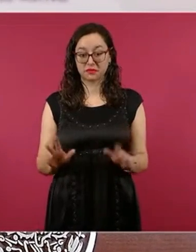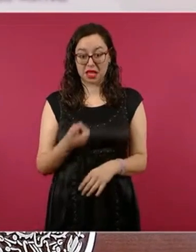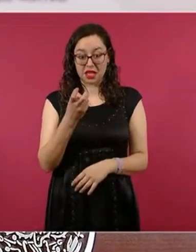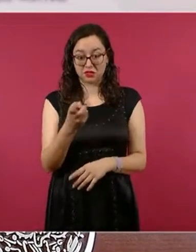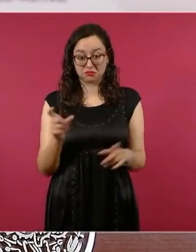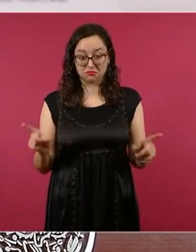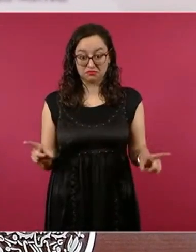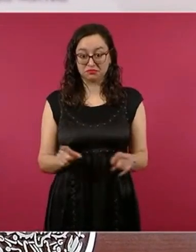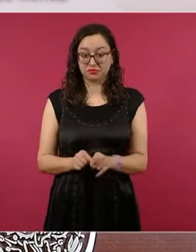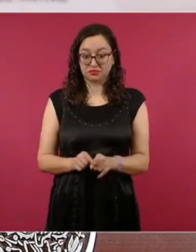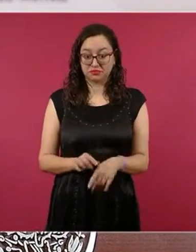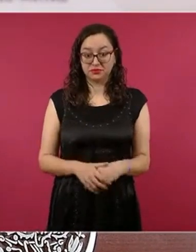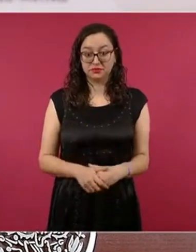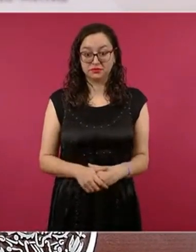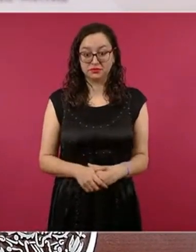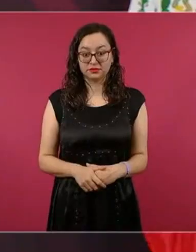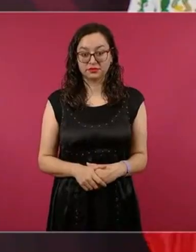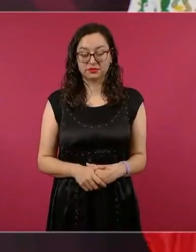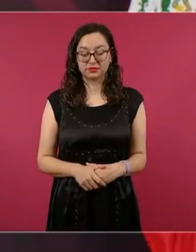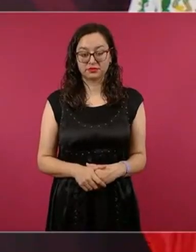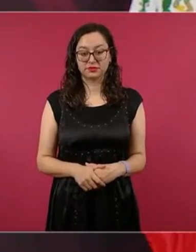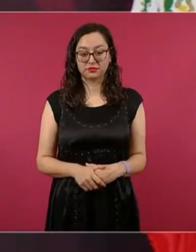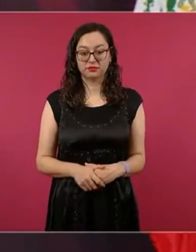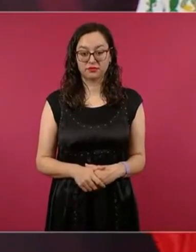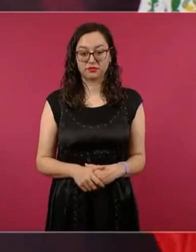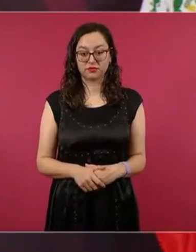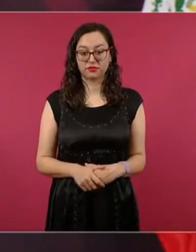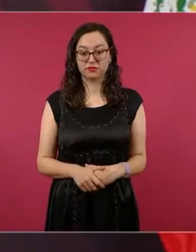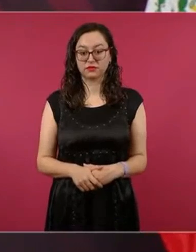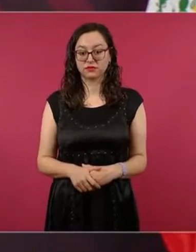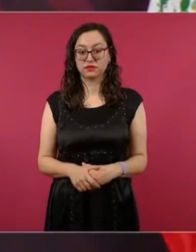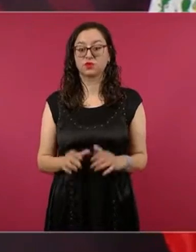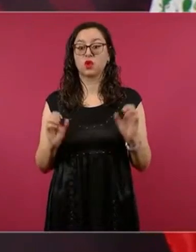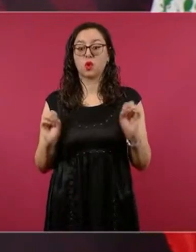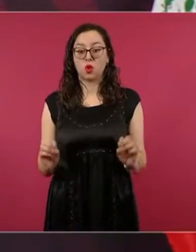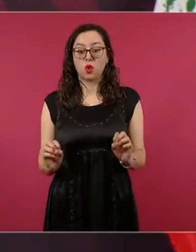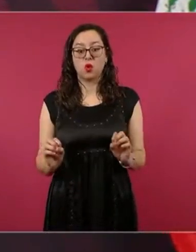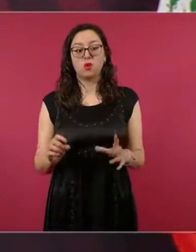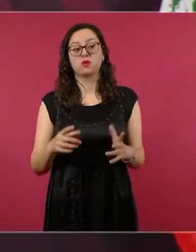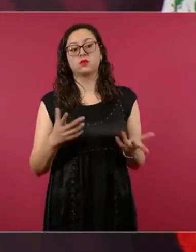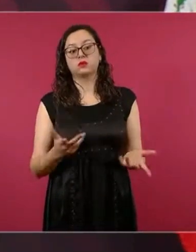o porque se difunden de manera parcial.